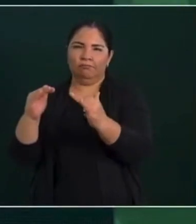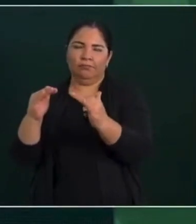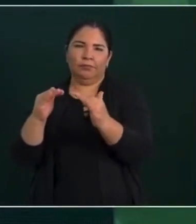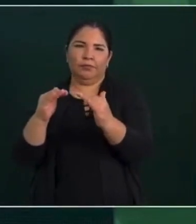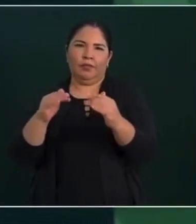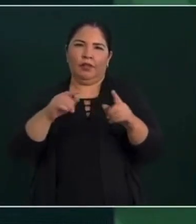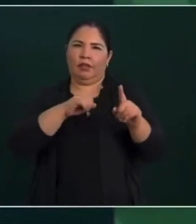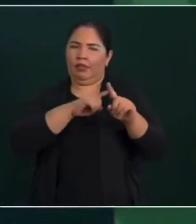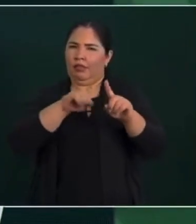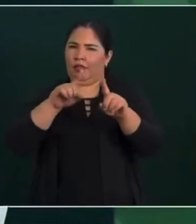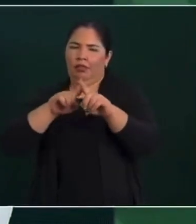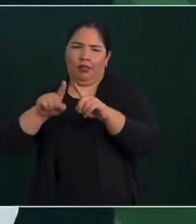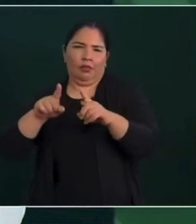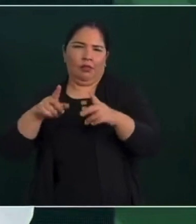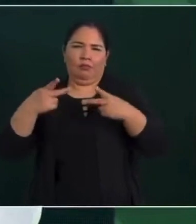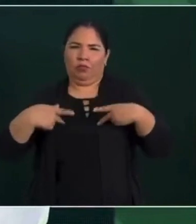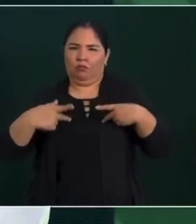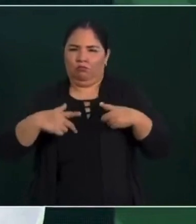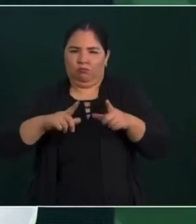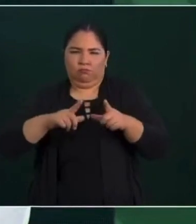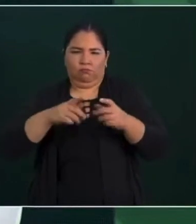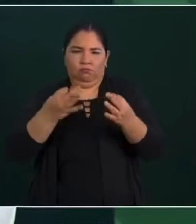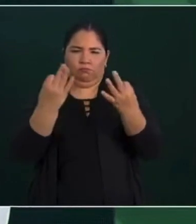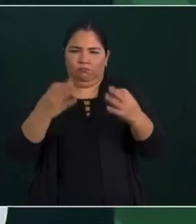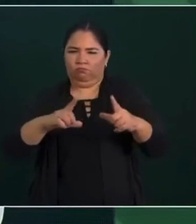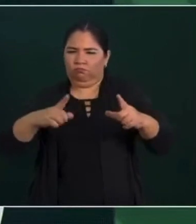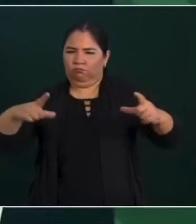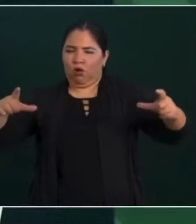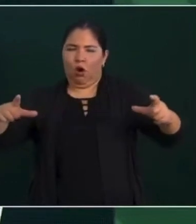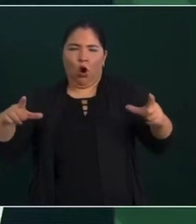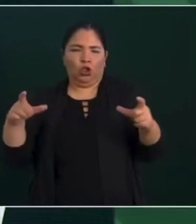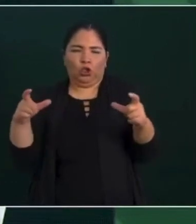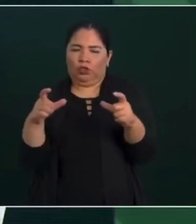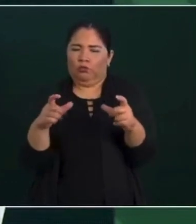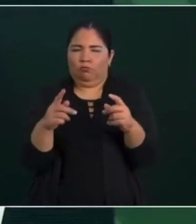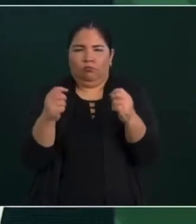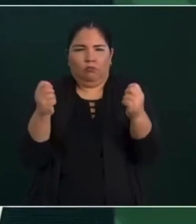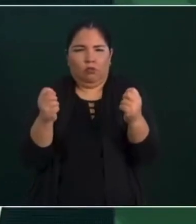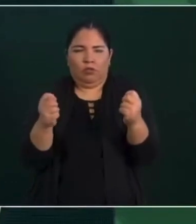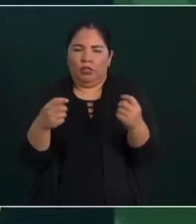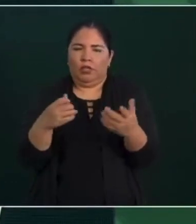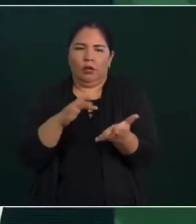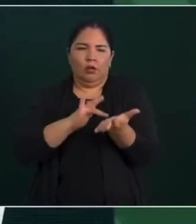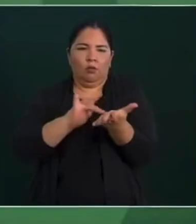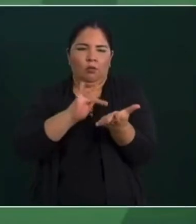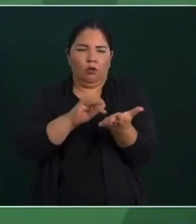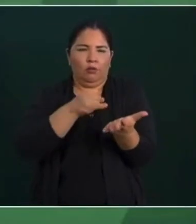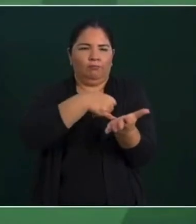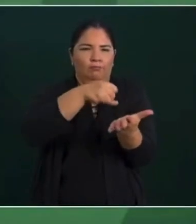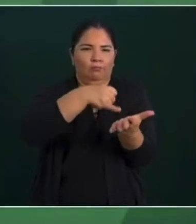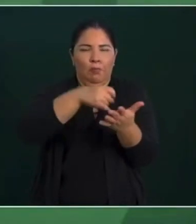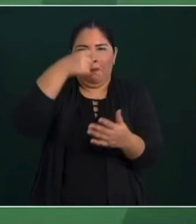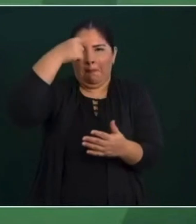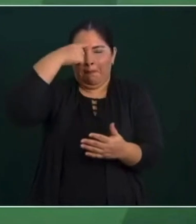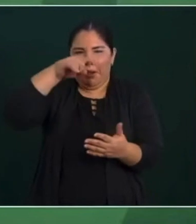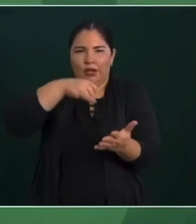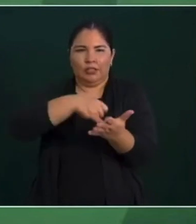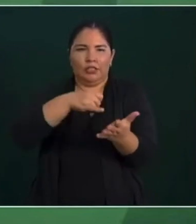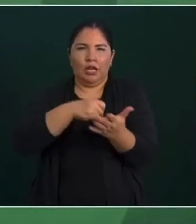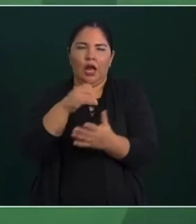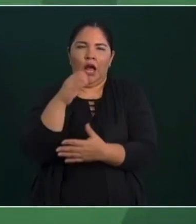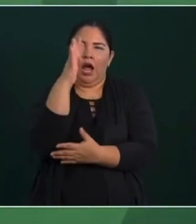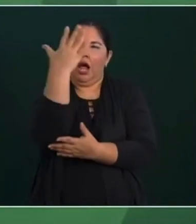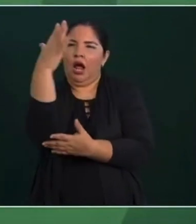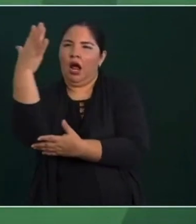ejidatarios o pequeños propietarios para que siembren árboles frutales,